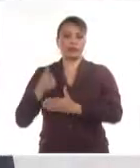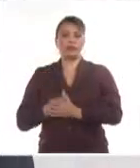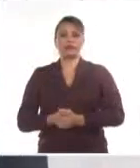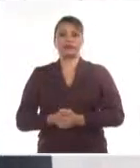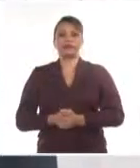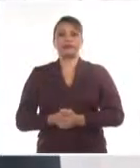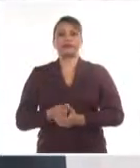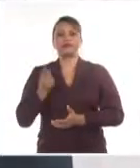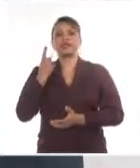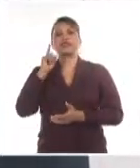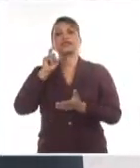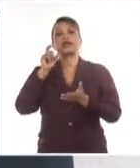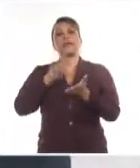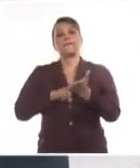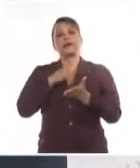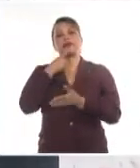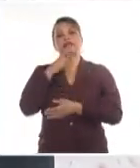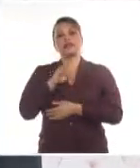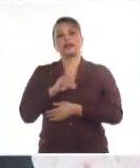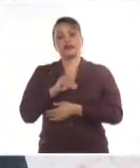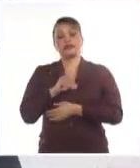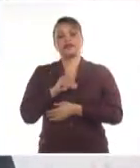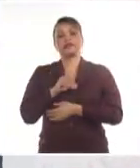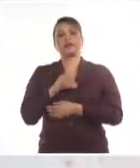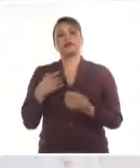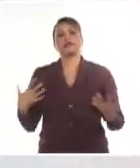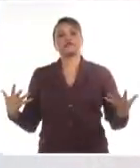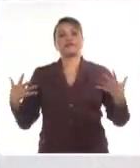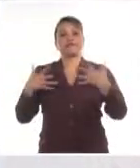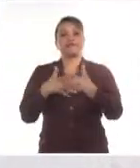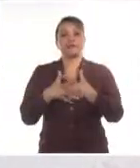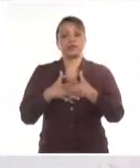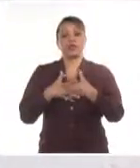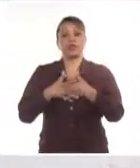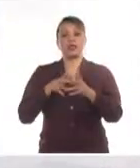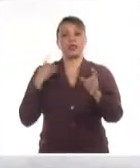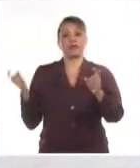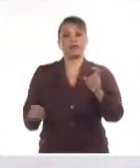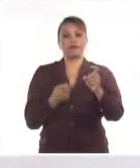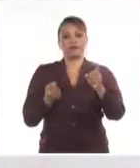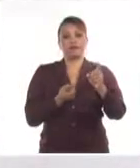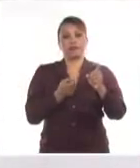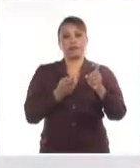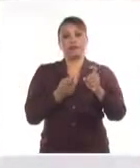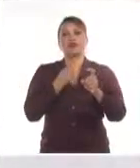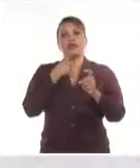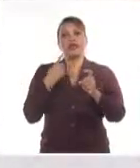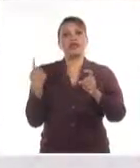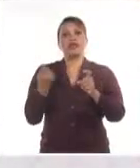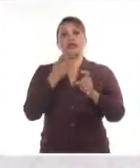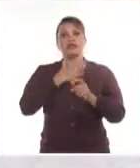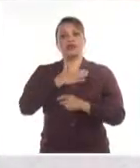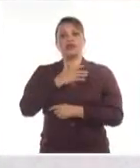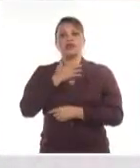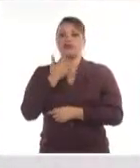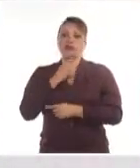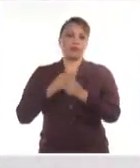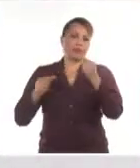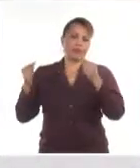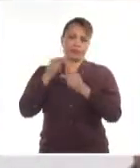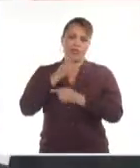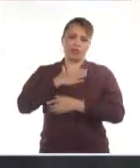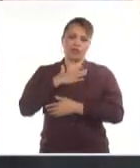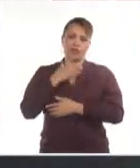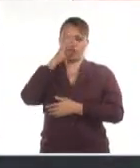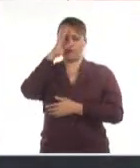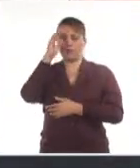Céspedes, la unión y el patriotismo son nuestros baluartes y